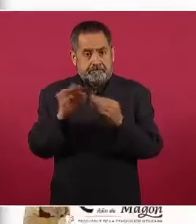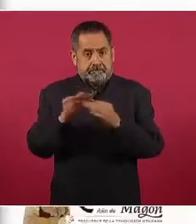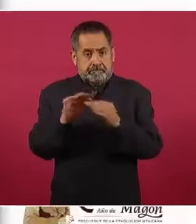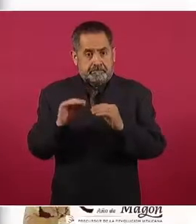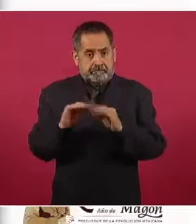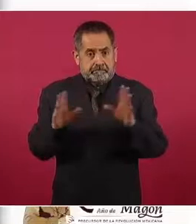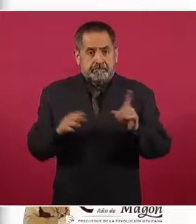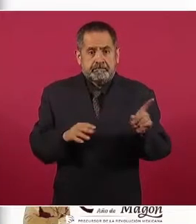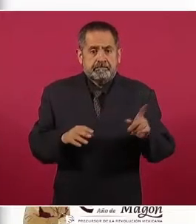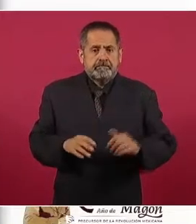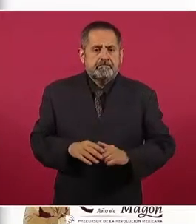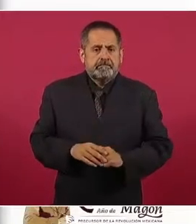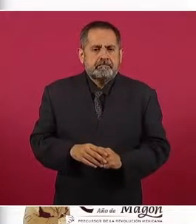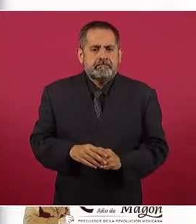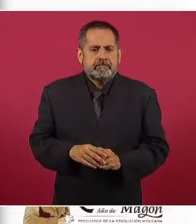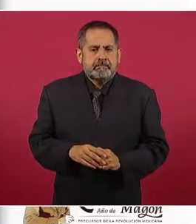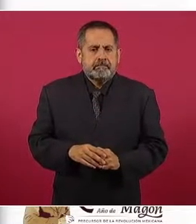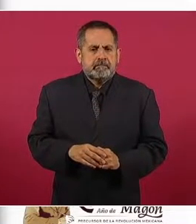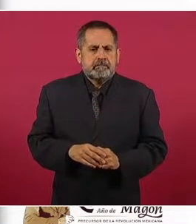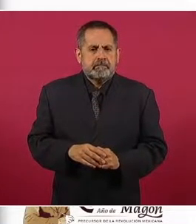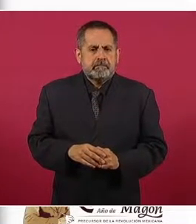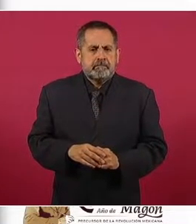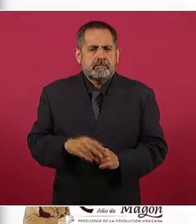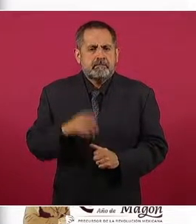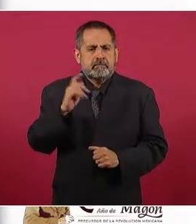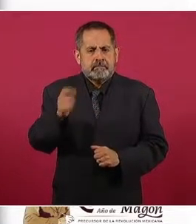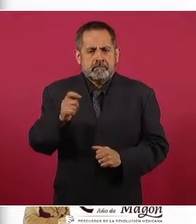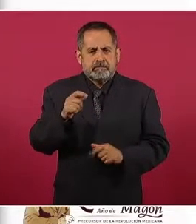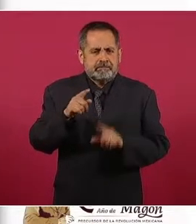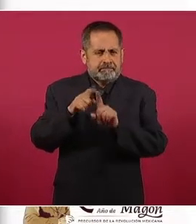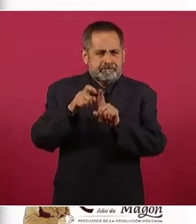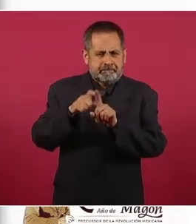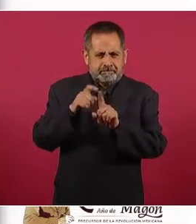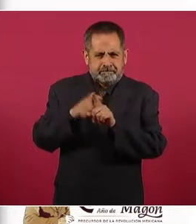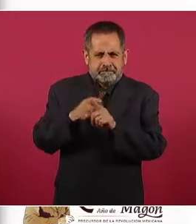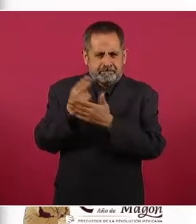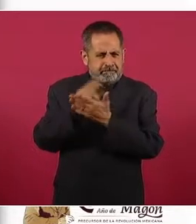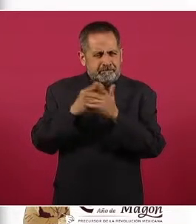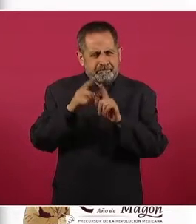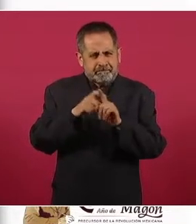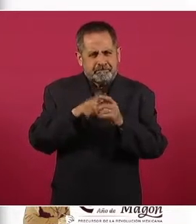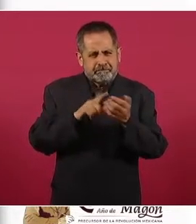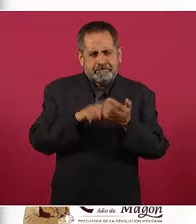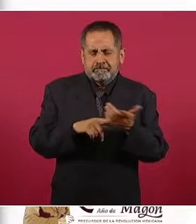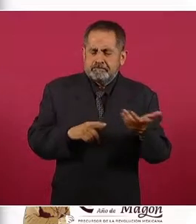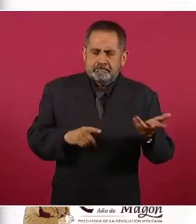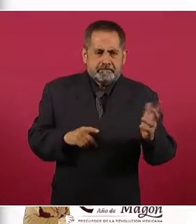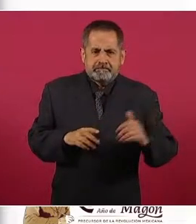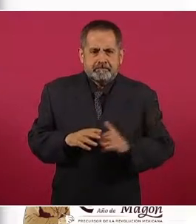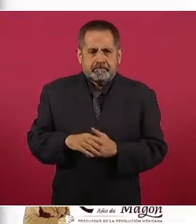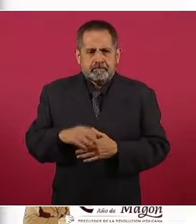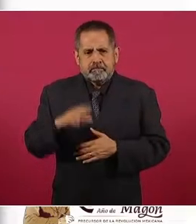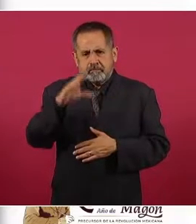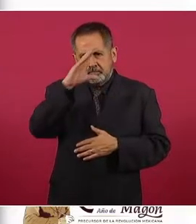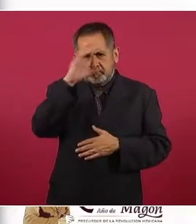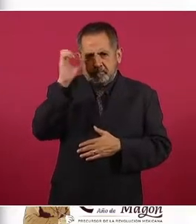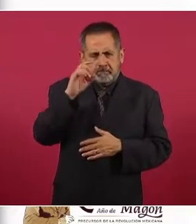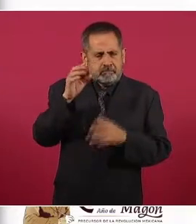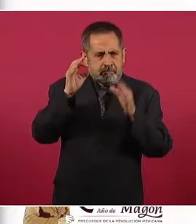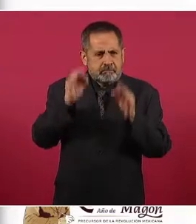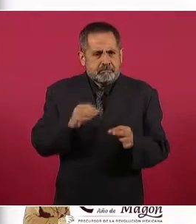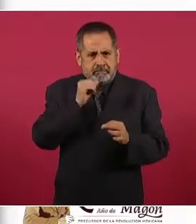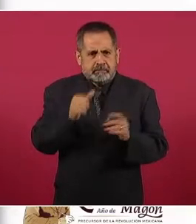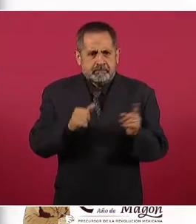tuit que se ve que es un meme, porque recordemos que la foto no es genuina